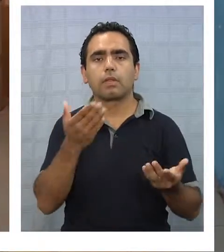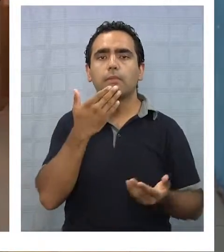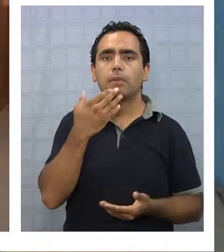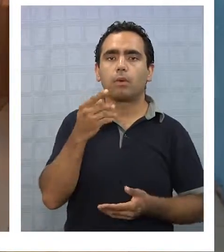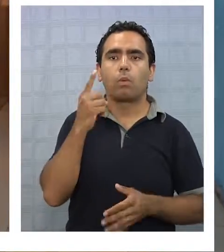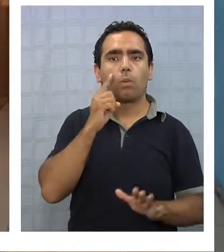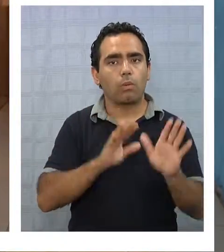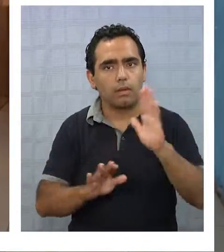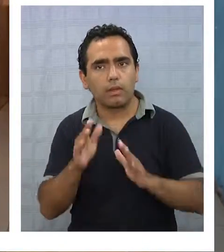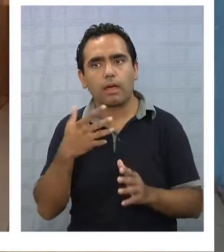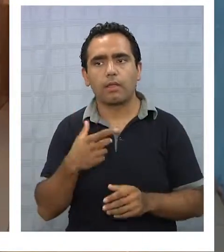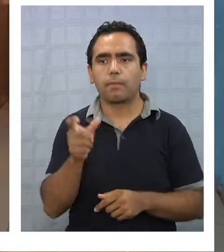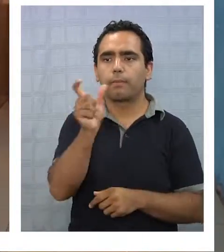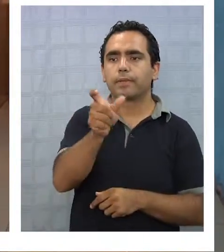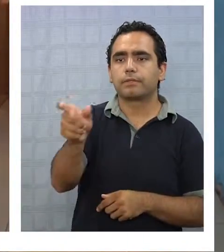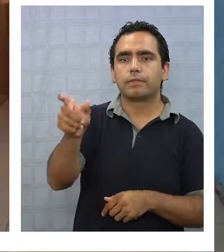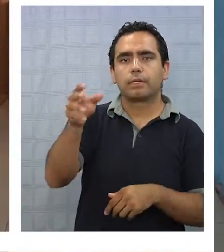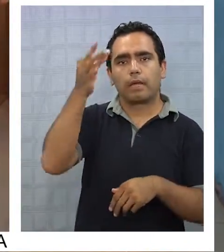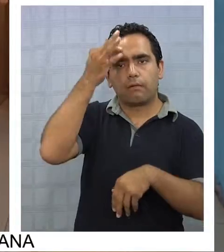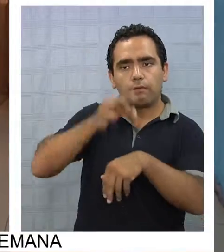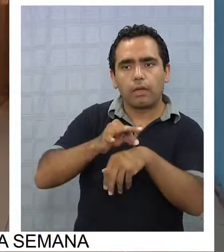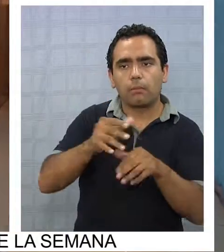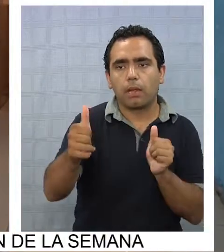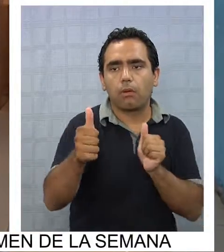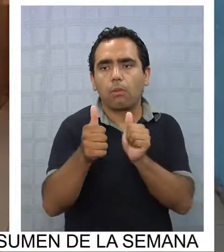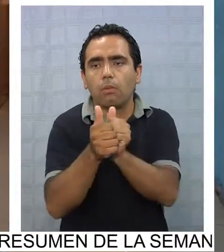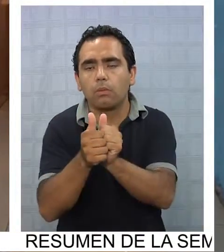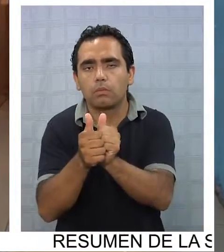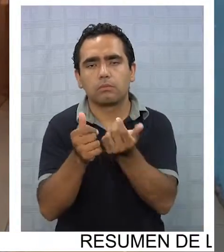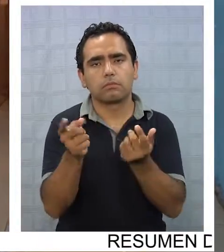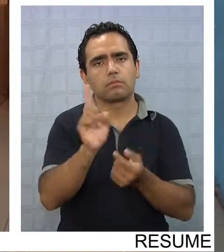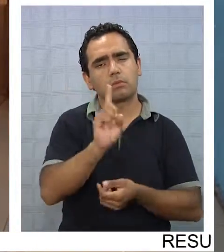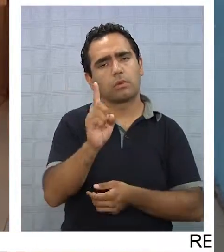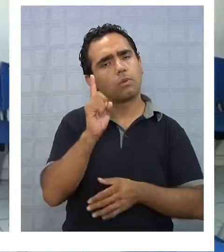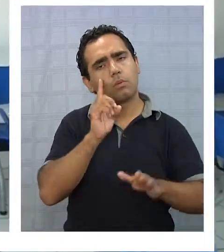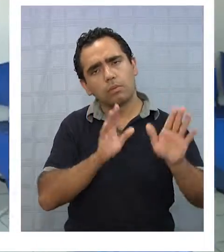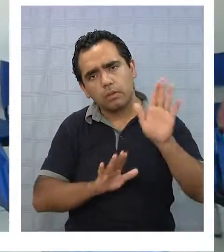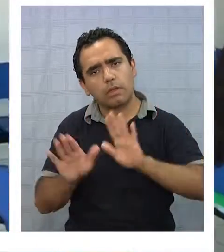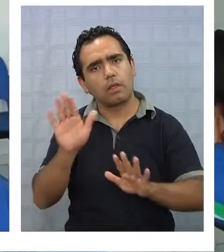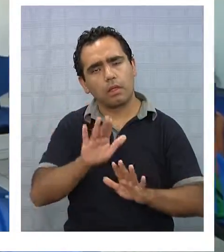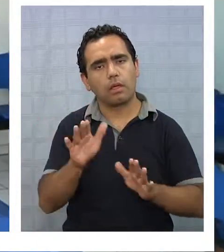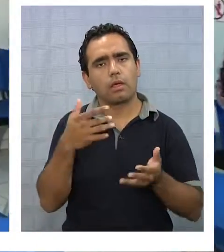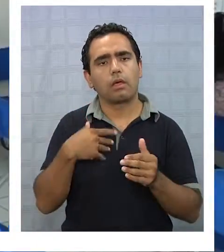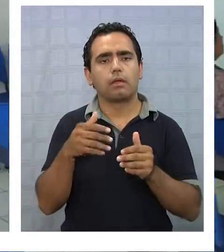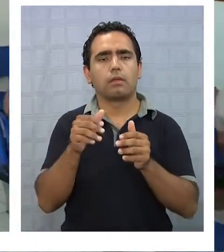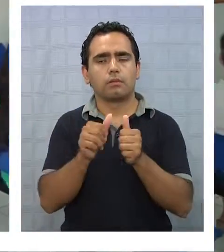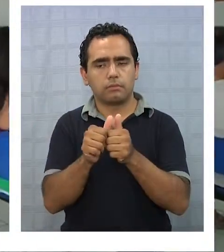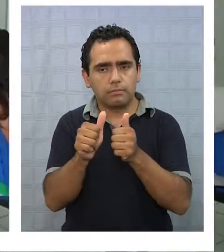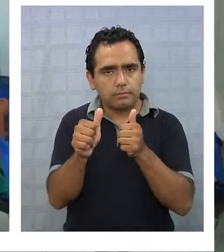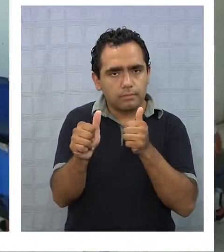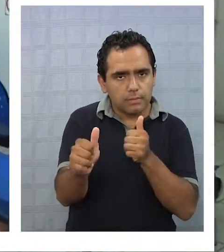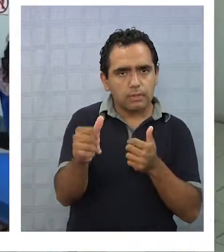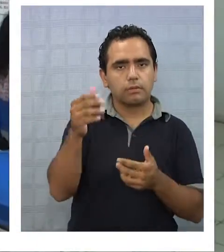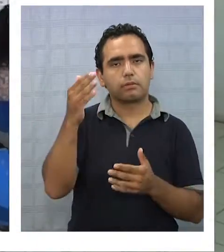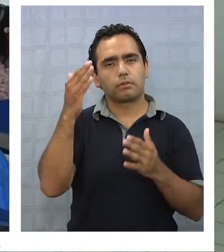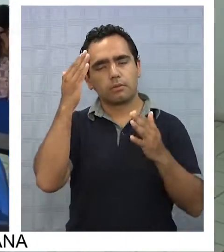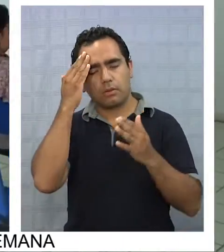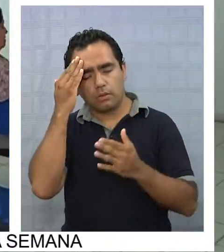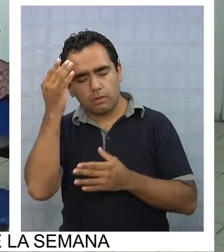que son los servicios de urgencia. Si yo tengo un poco de moco, un poco de dolor de cabeza,